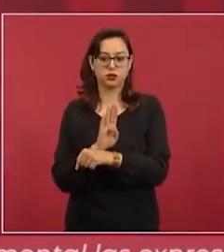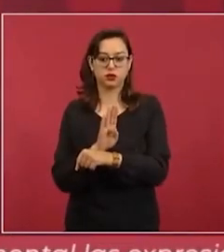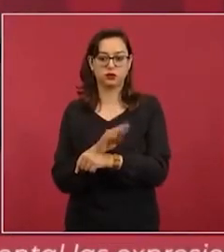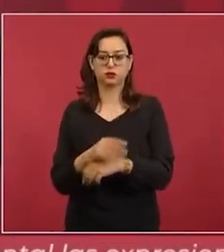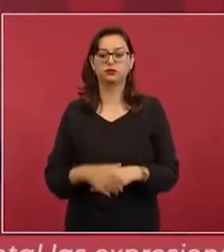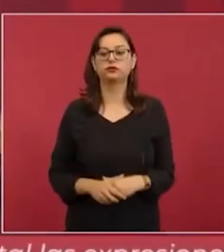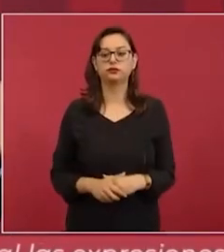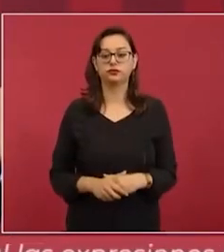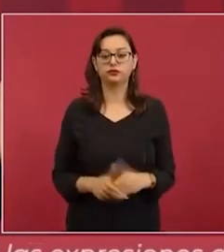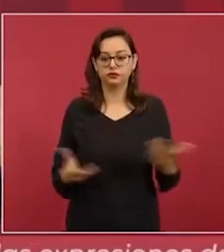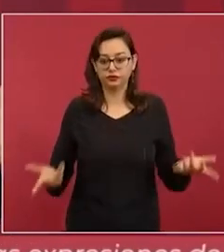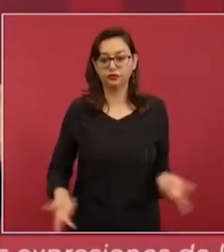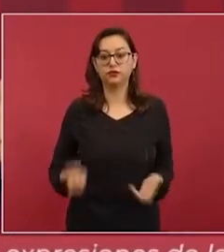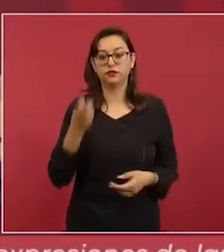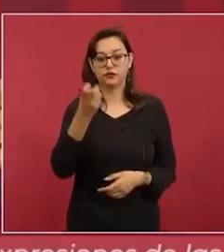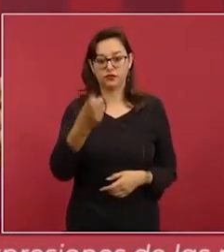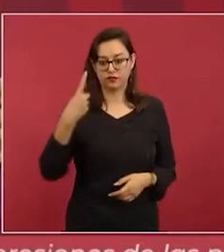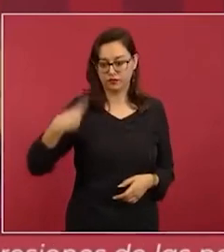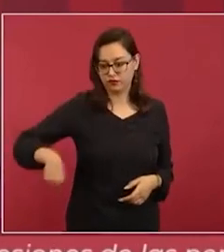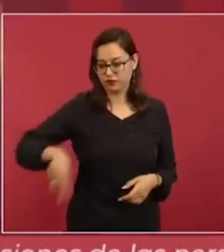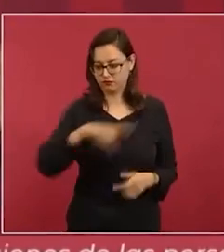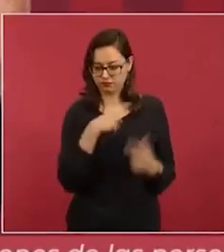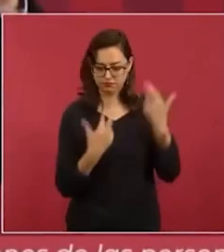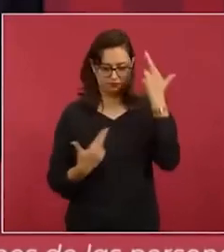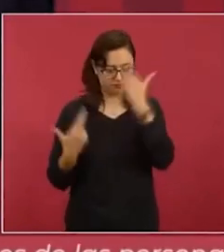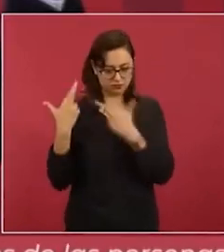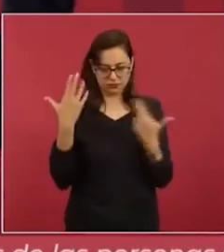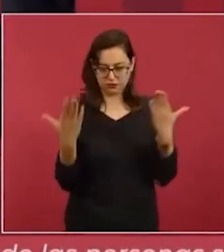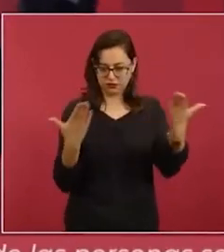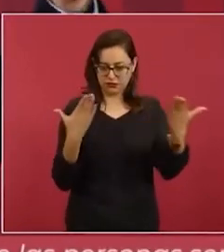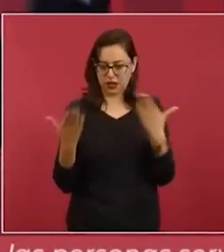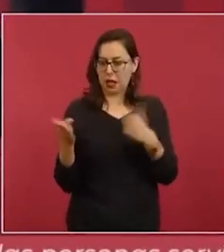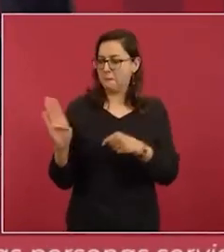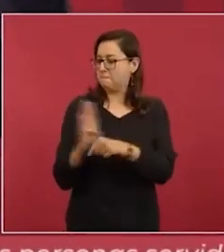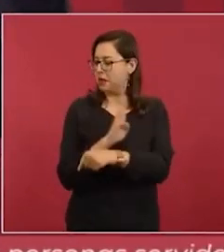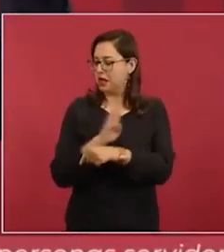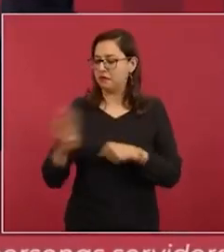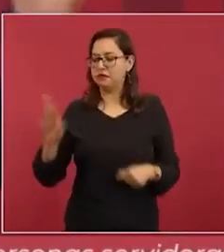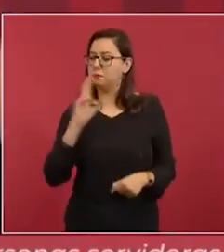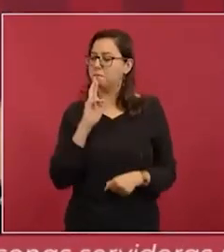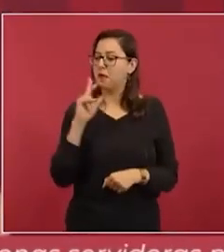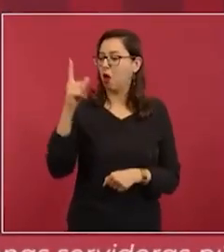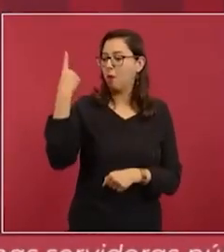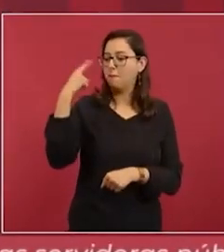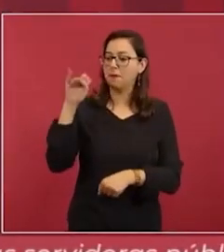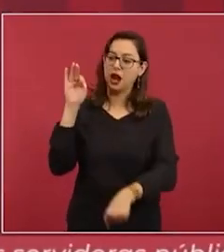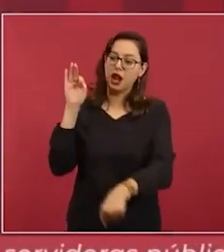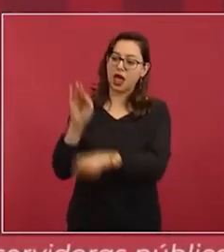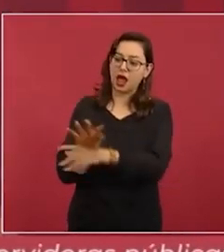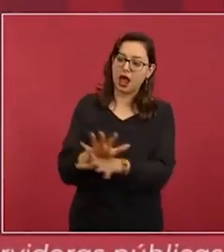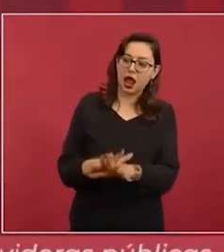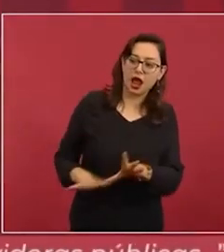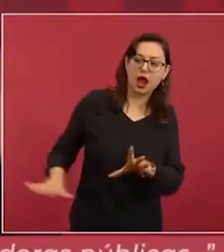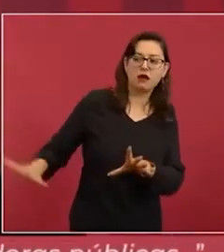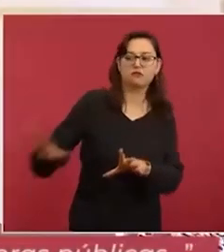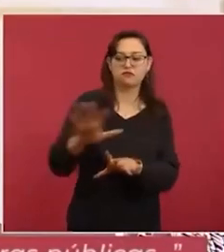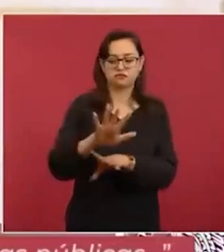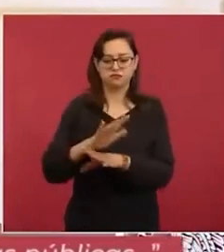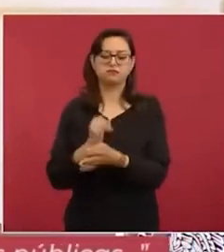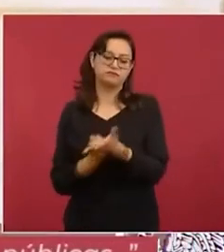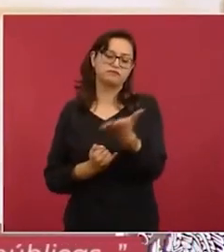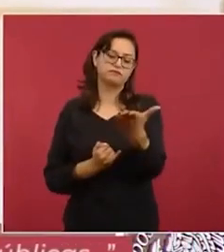y decidimos de acuerdo a lo que más conviene al pueblo. Ahora estamos